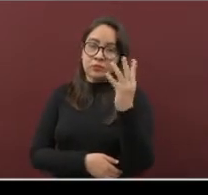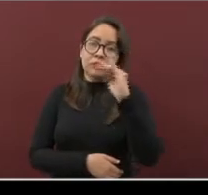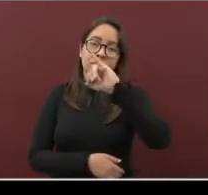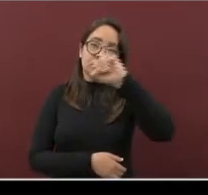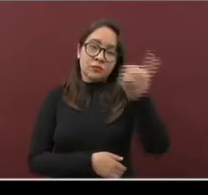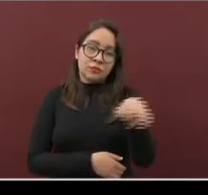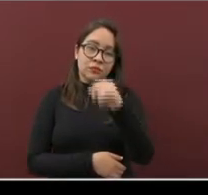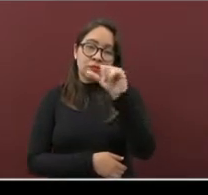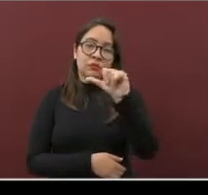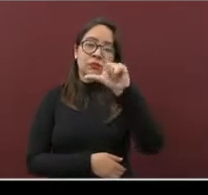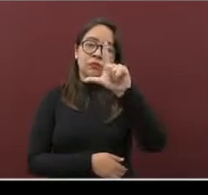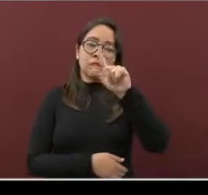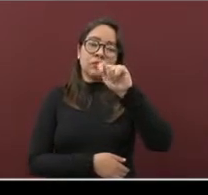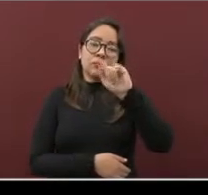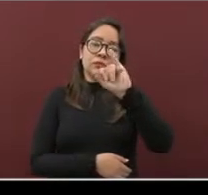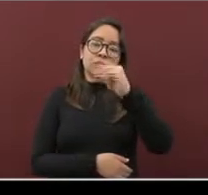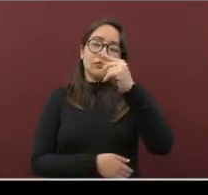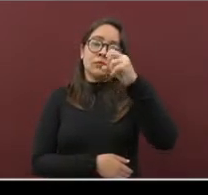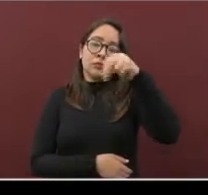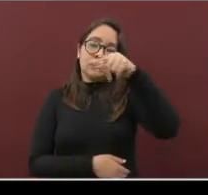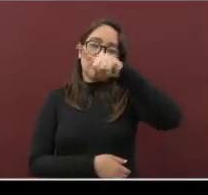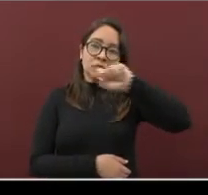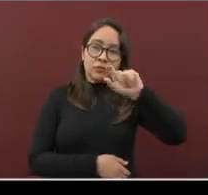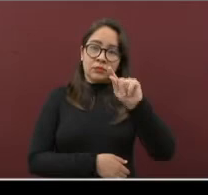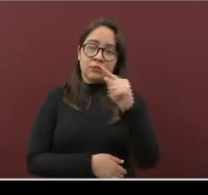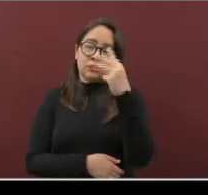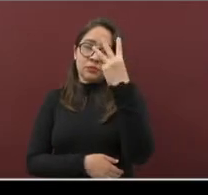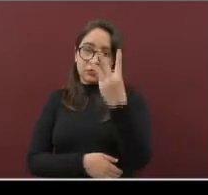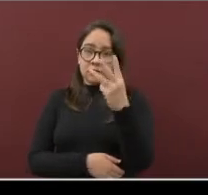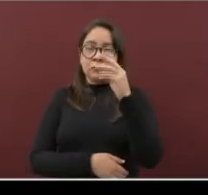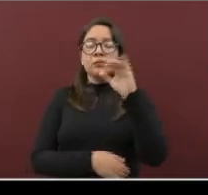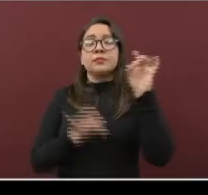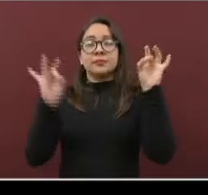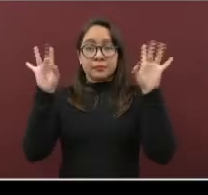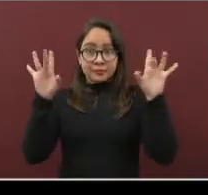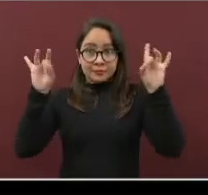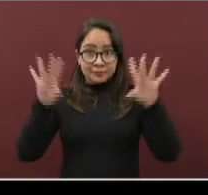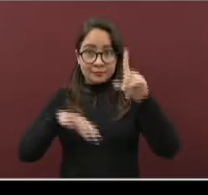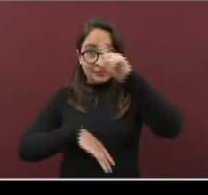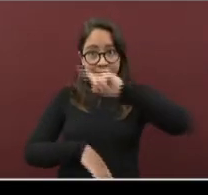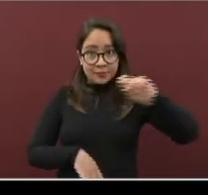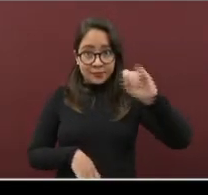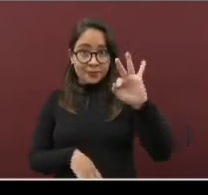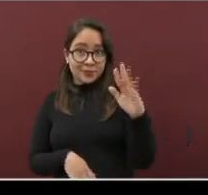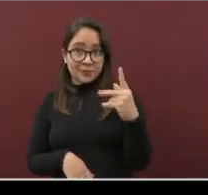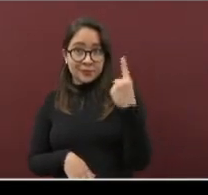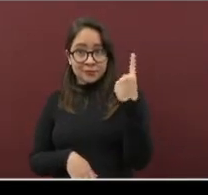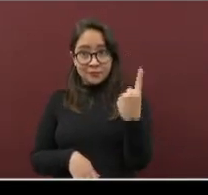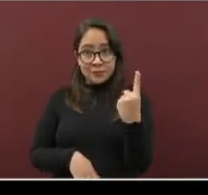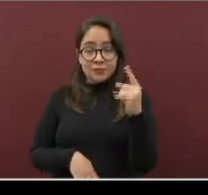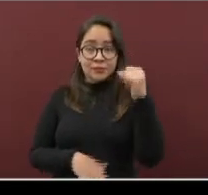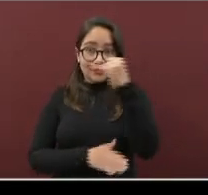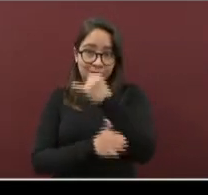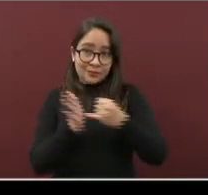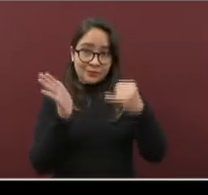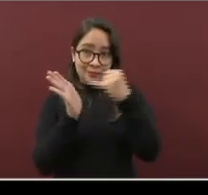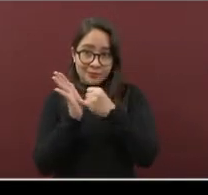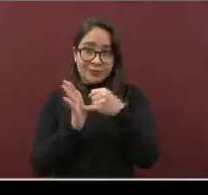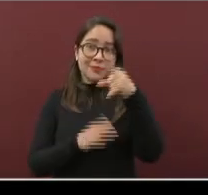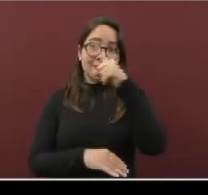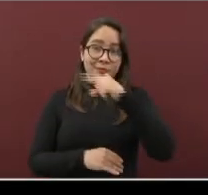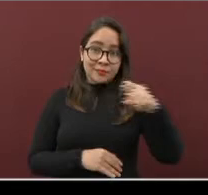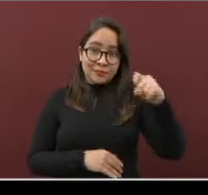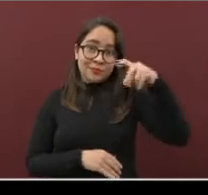Jaltipan, 173. Ángel R. Cabada, 151. Isla, con 119.